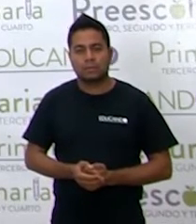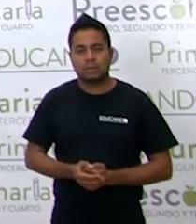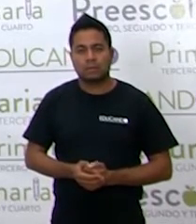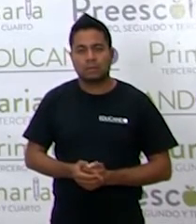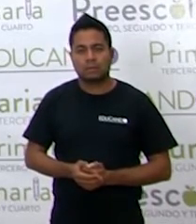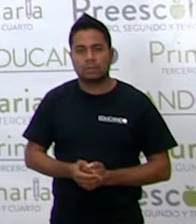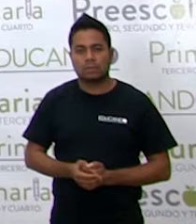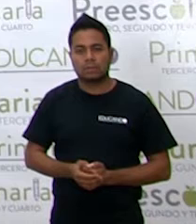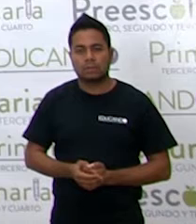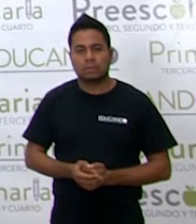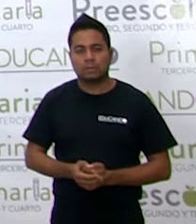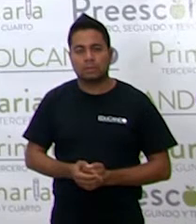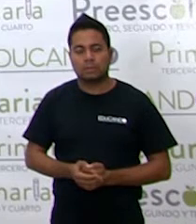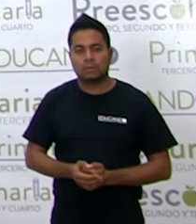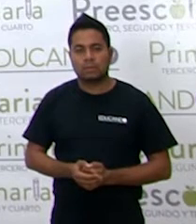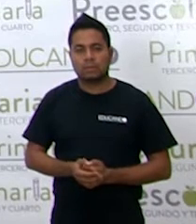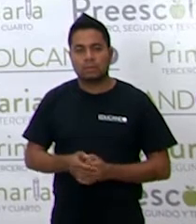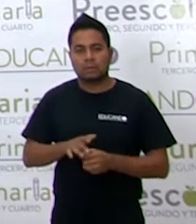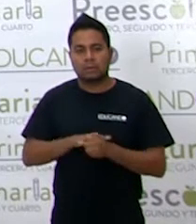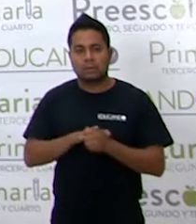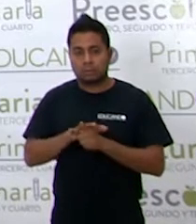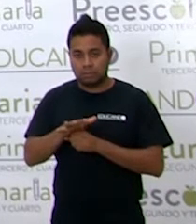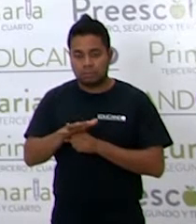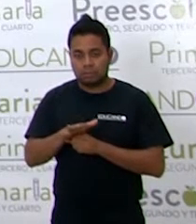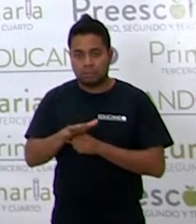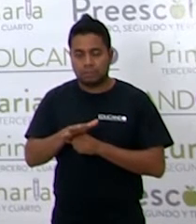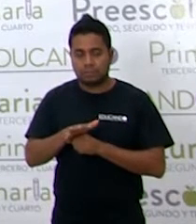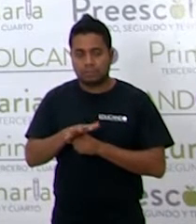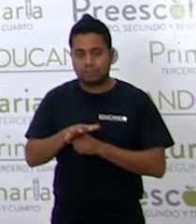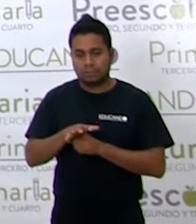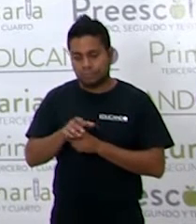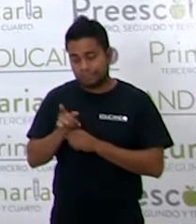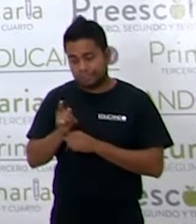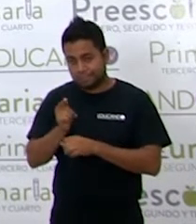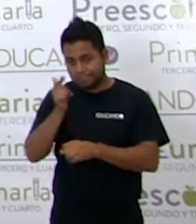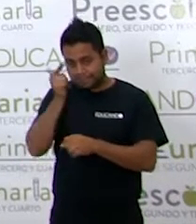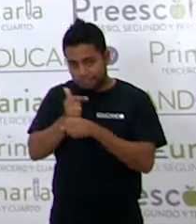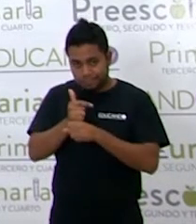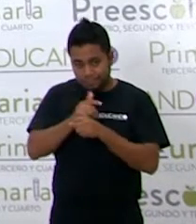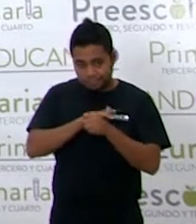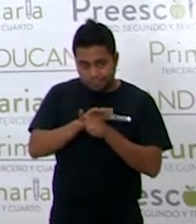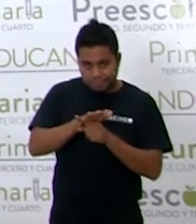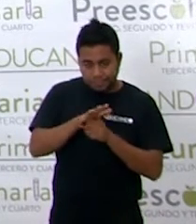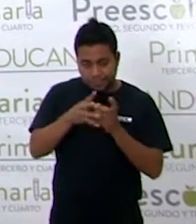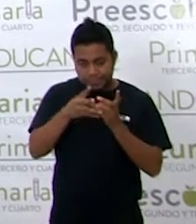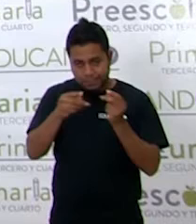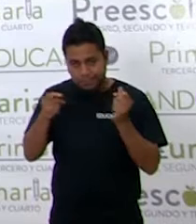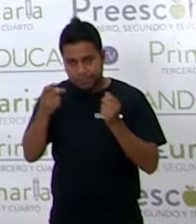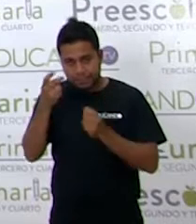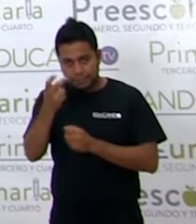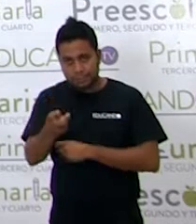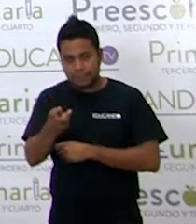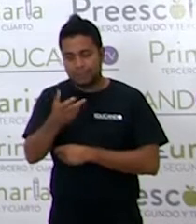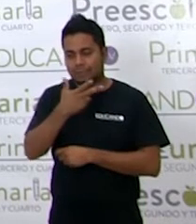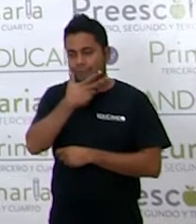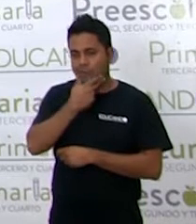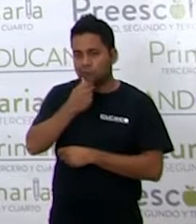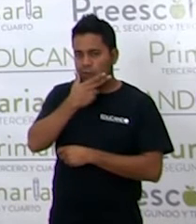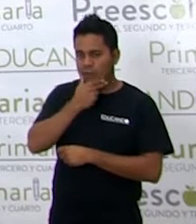el señor del monte,